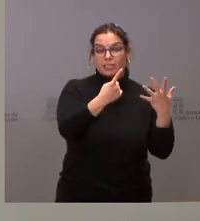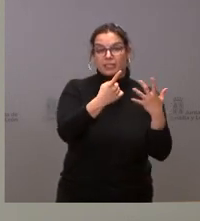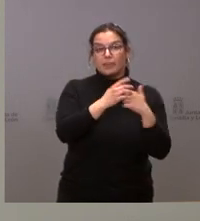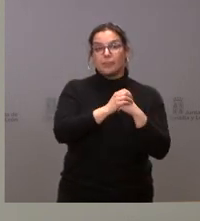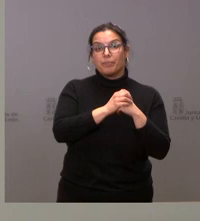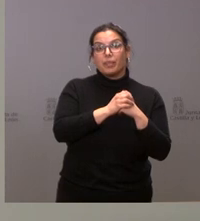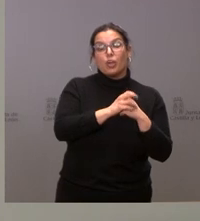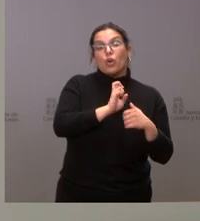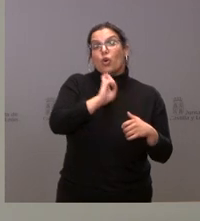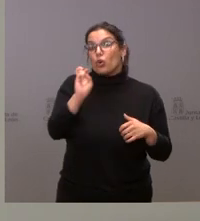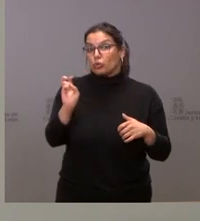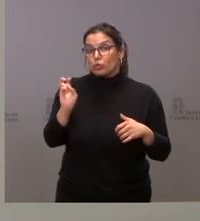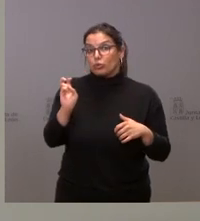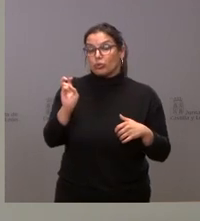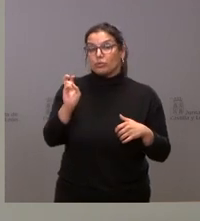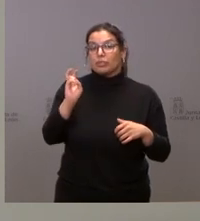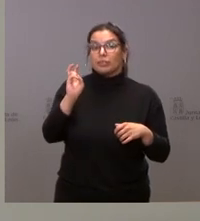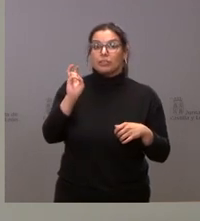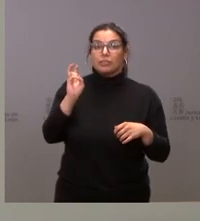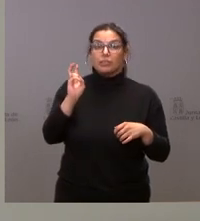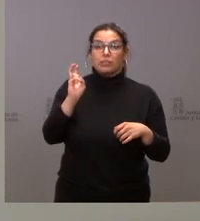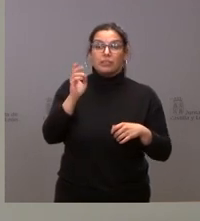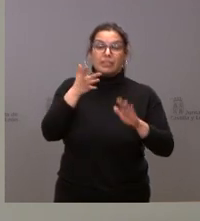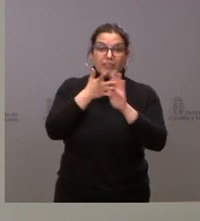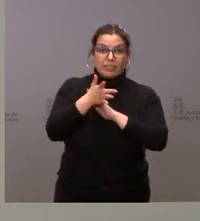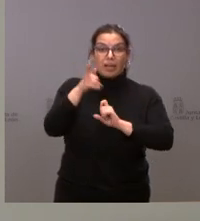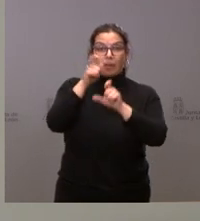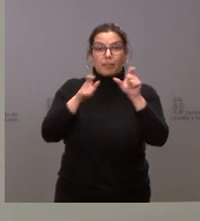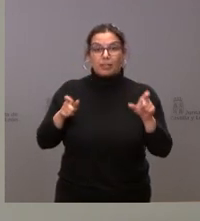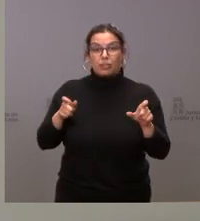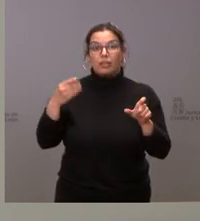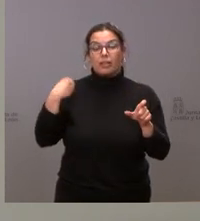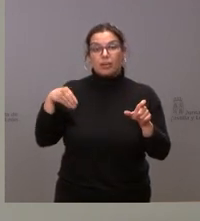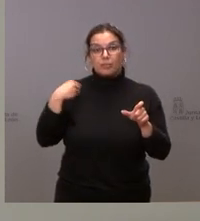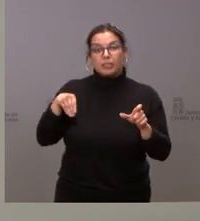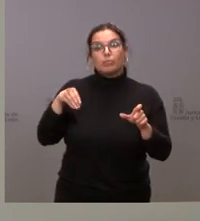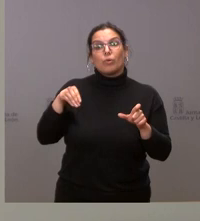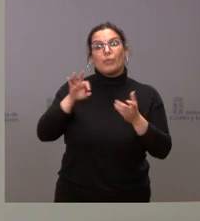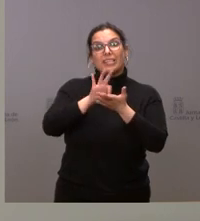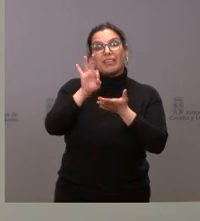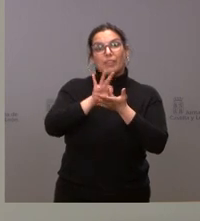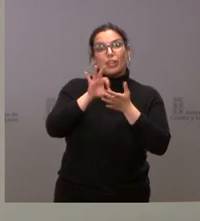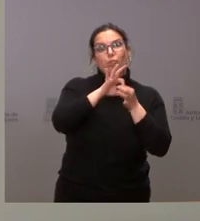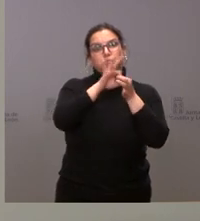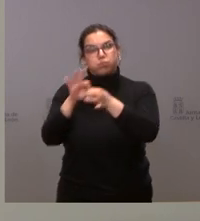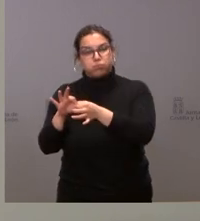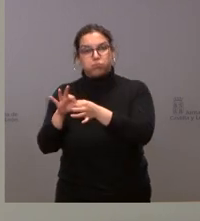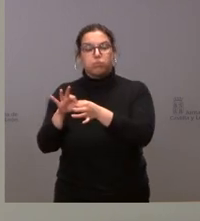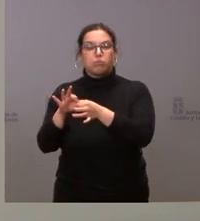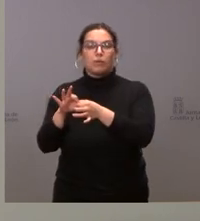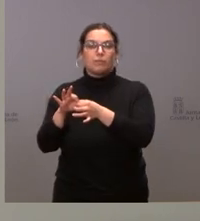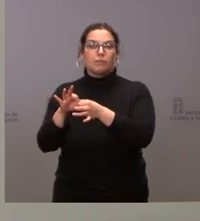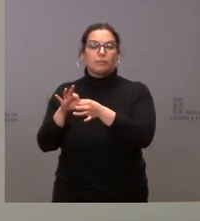Y otros, que incluye declarantes que trabajan en servicios dependentes de la Agencia de Salud o que no son miembros